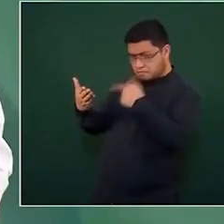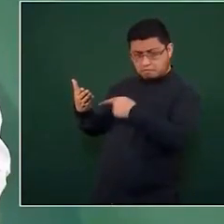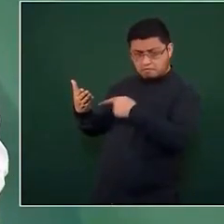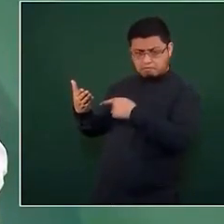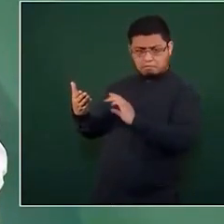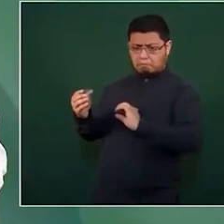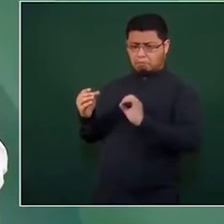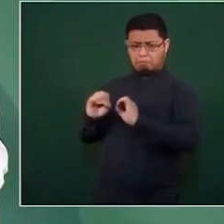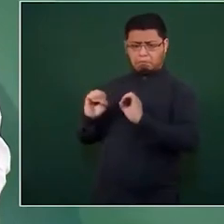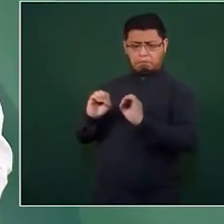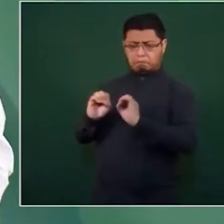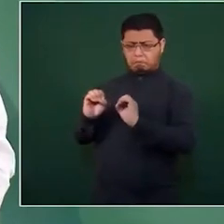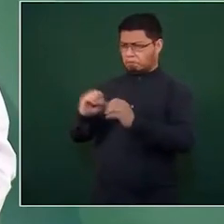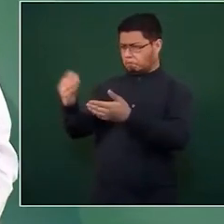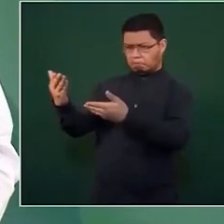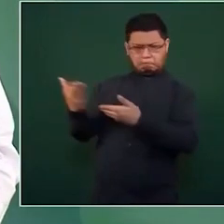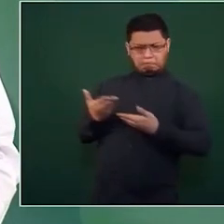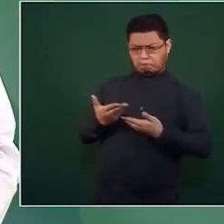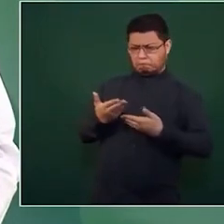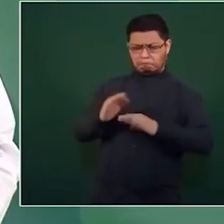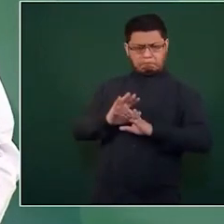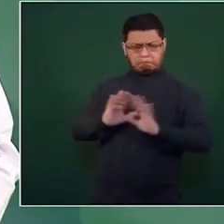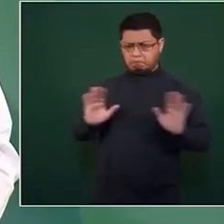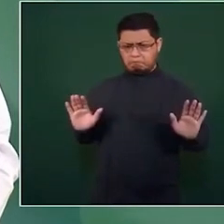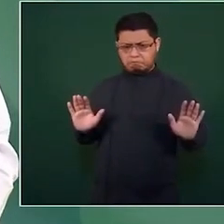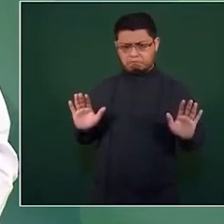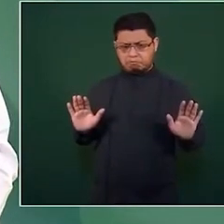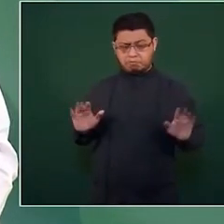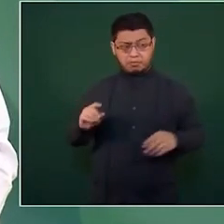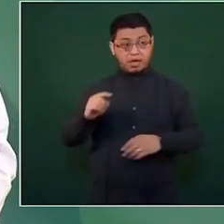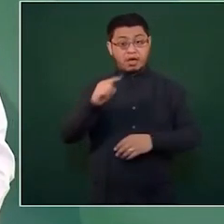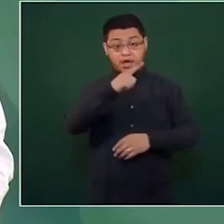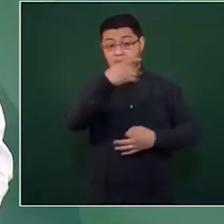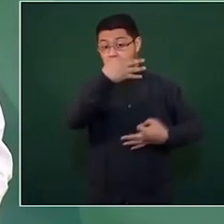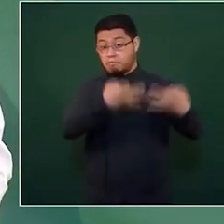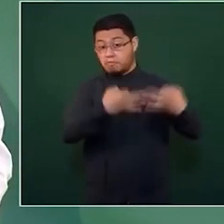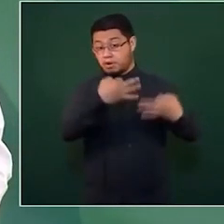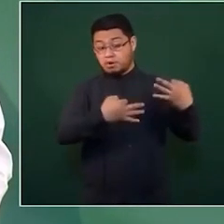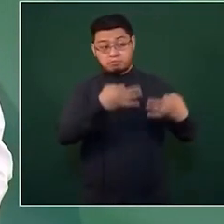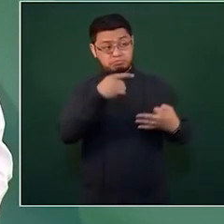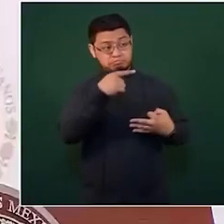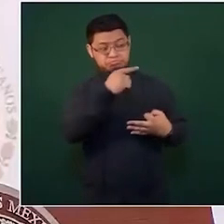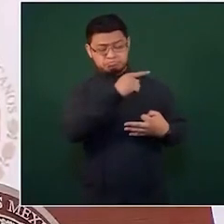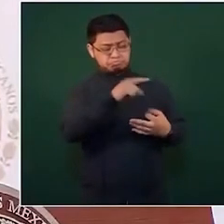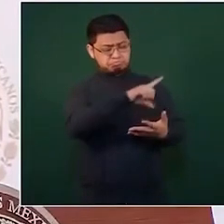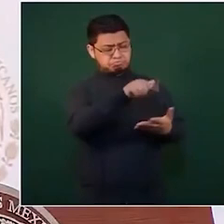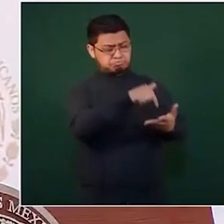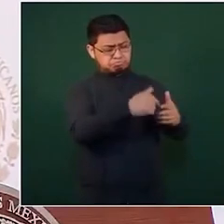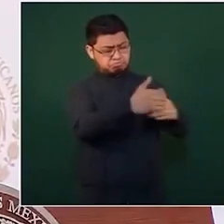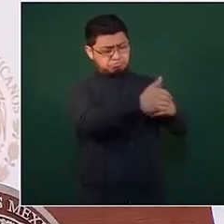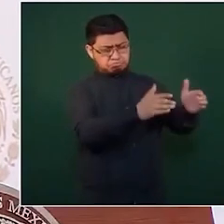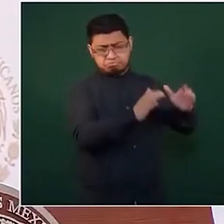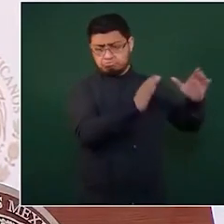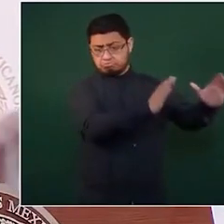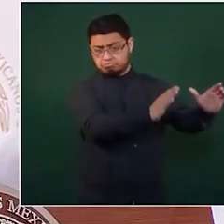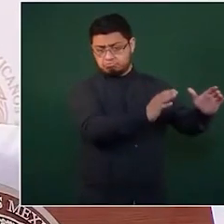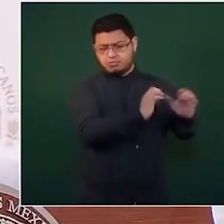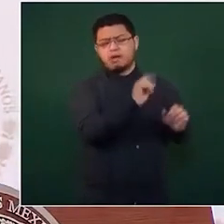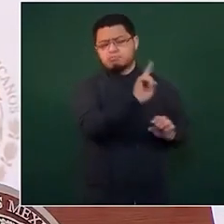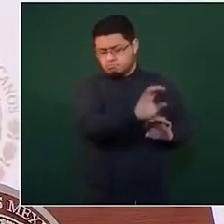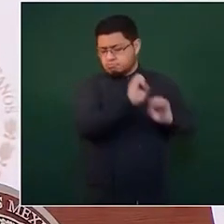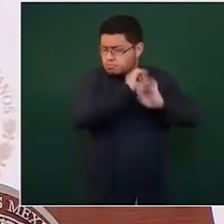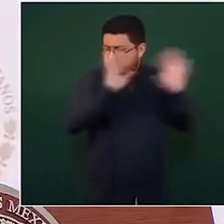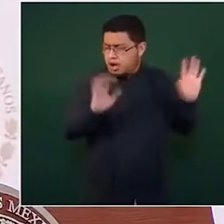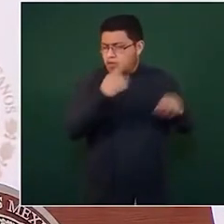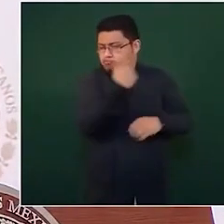con sede en el Estado de México, es una secretaria judicial que está asumiendo funciones de juez por